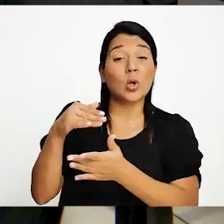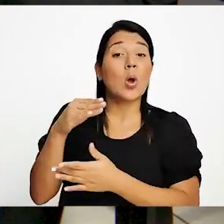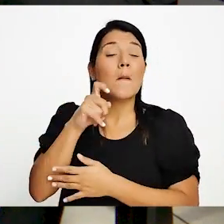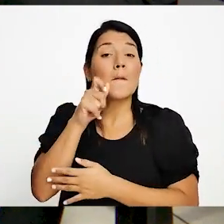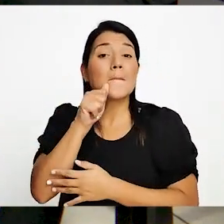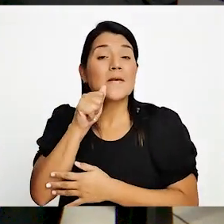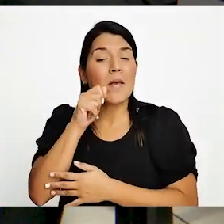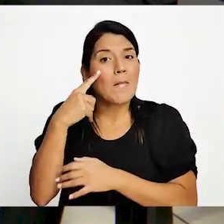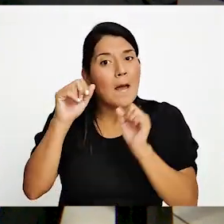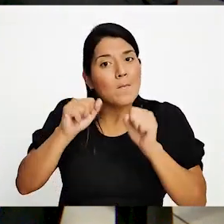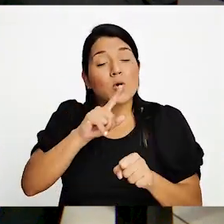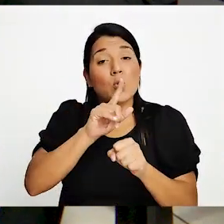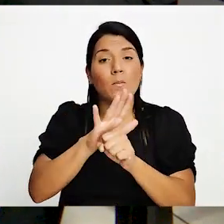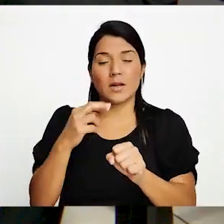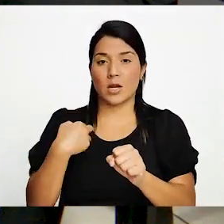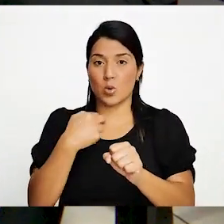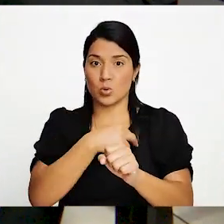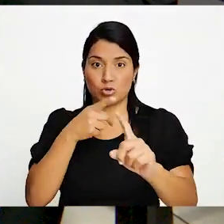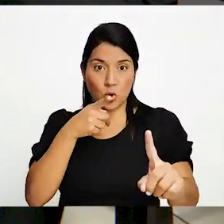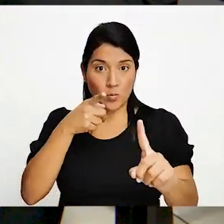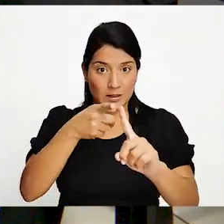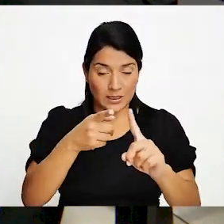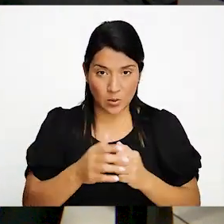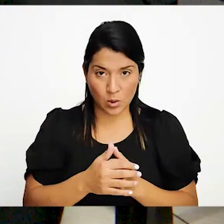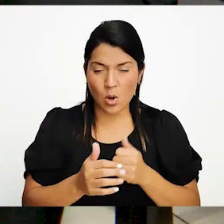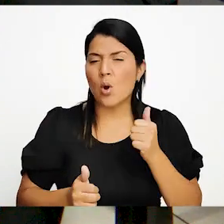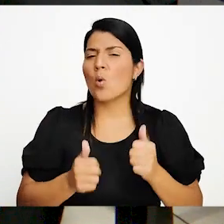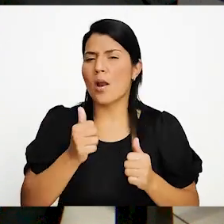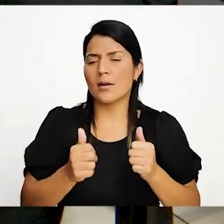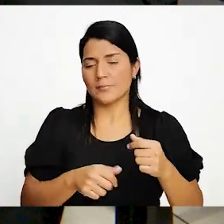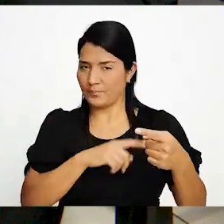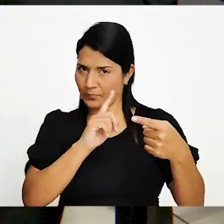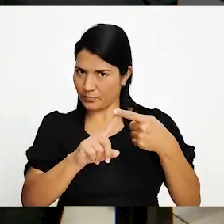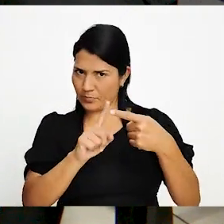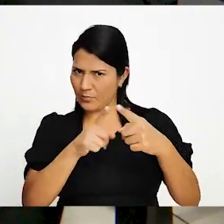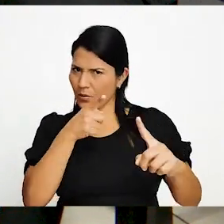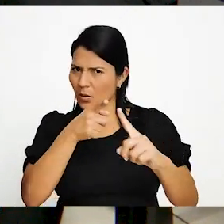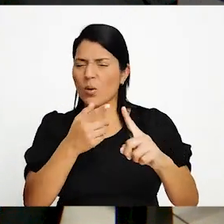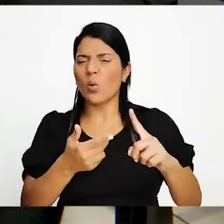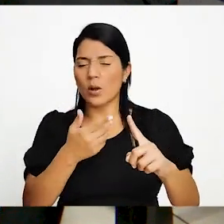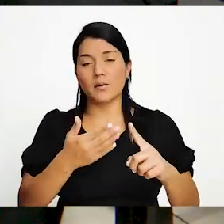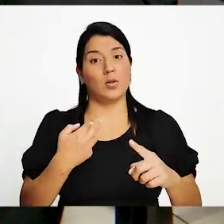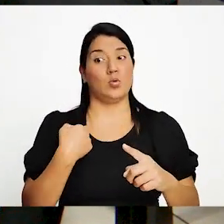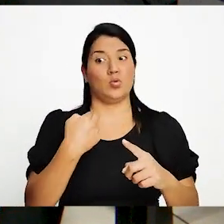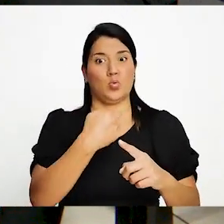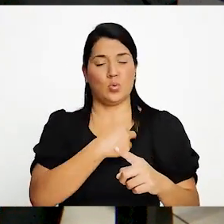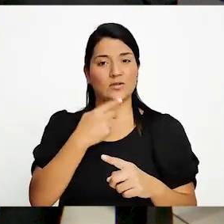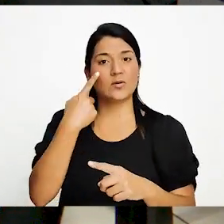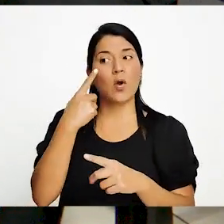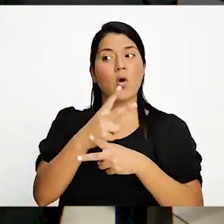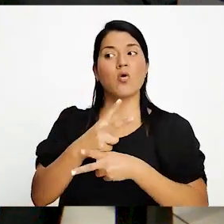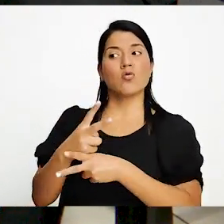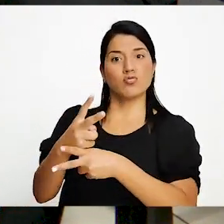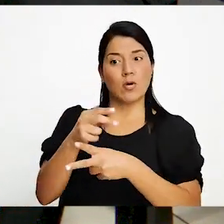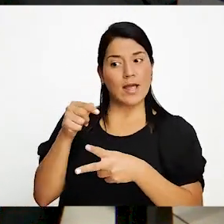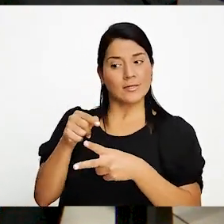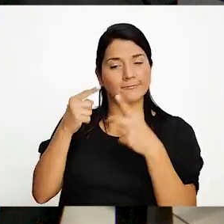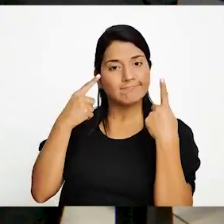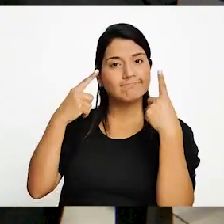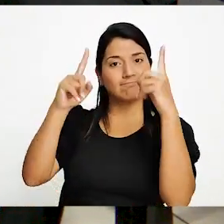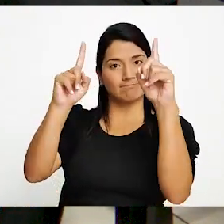nuestros objetivos. Los cuales son lograr que nuestra fiscalización tenga éxito.